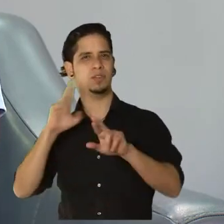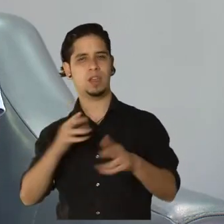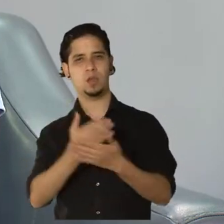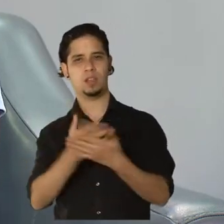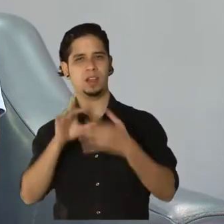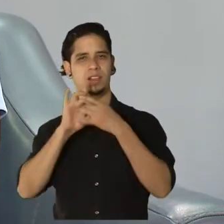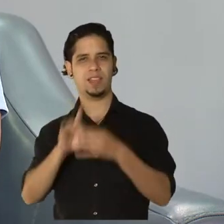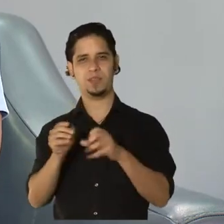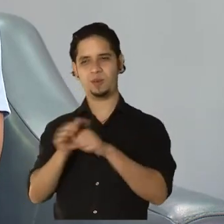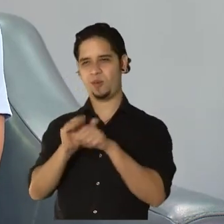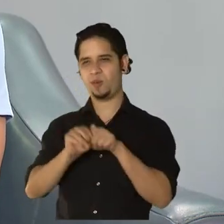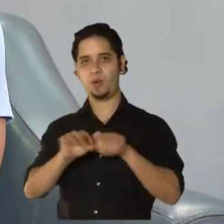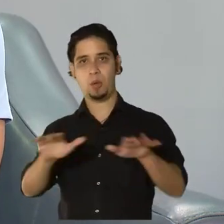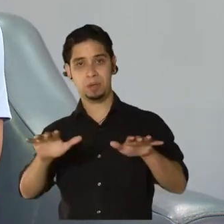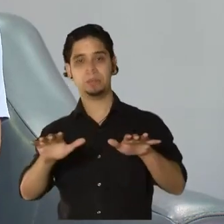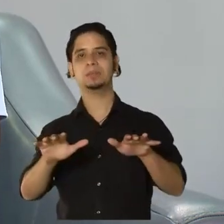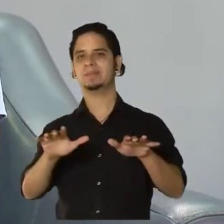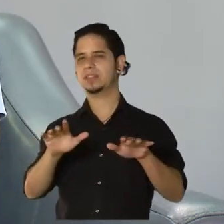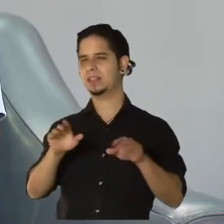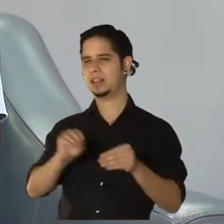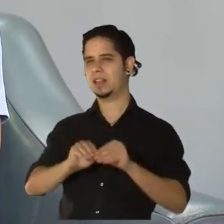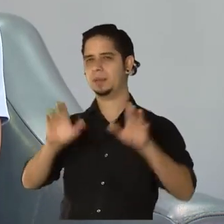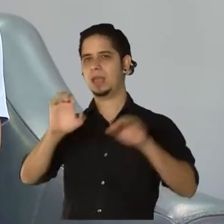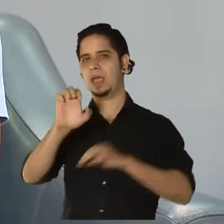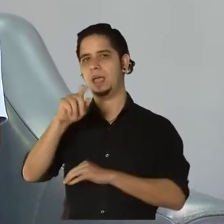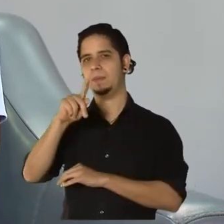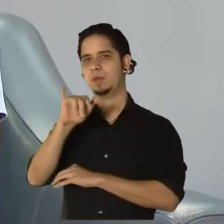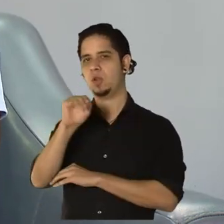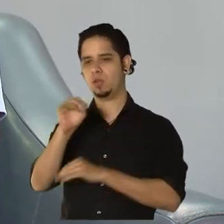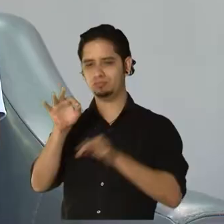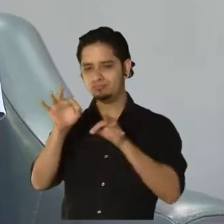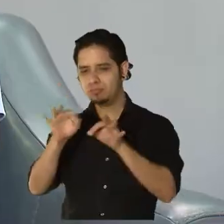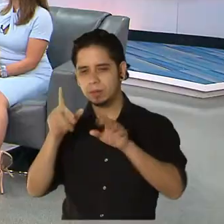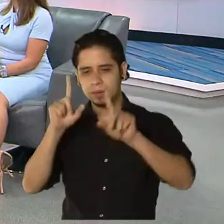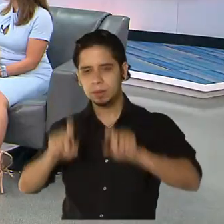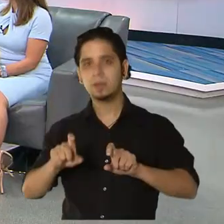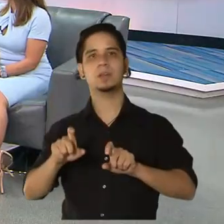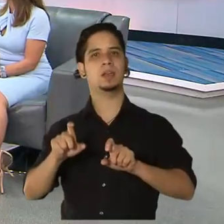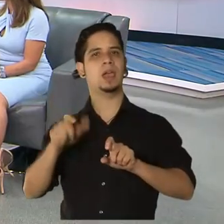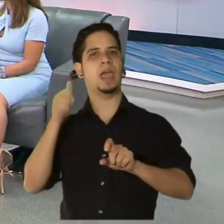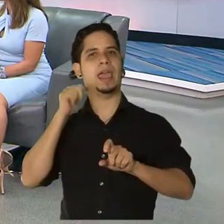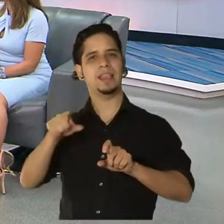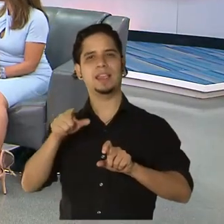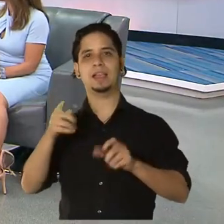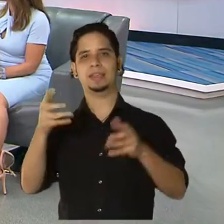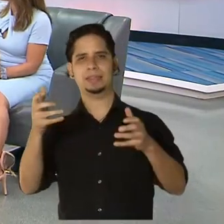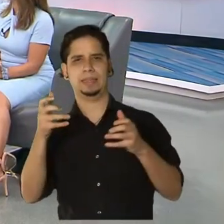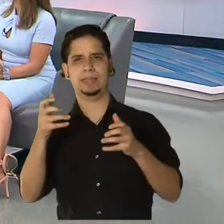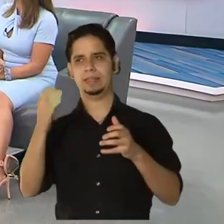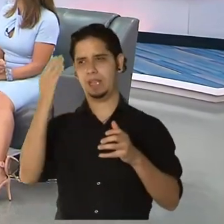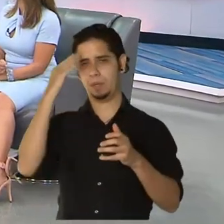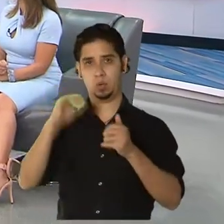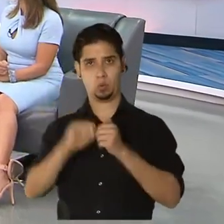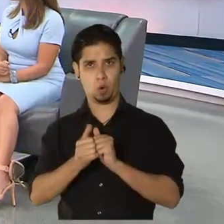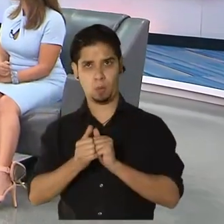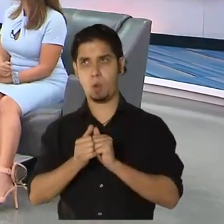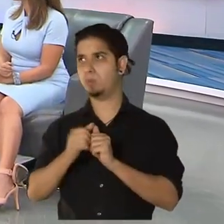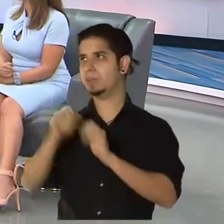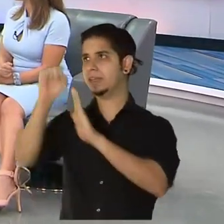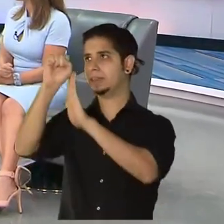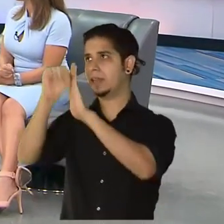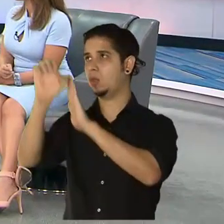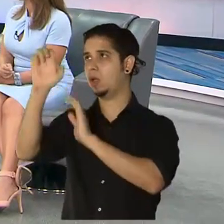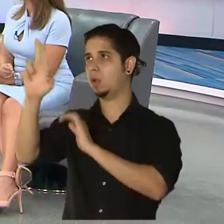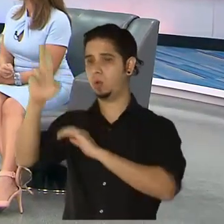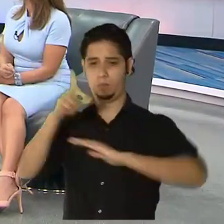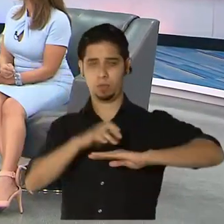el COVID en términos epidemiológicos. Por supuesto, queríamos saber cómo compara el estado del COVID en Puerto Rico con otros estados de